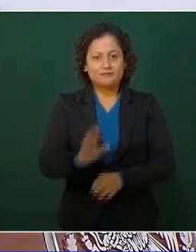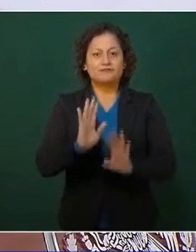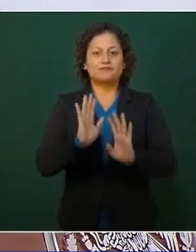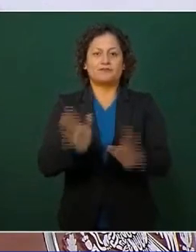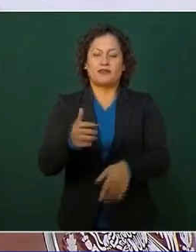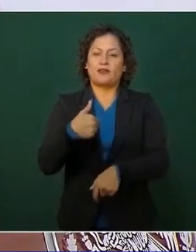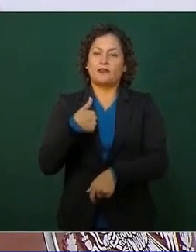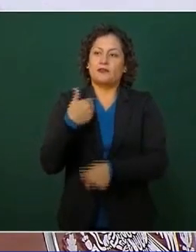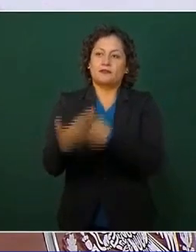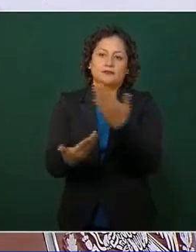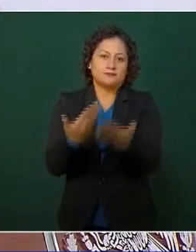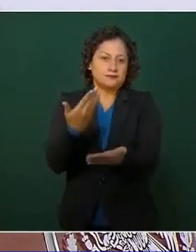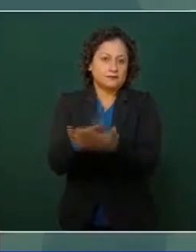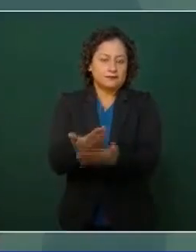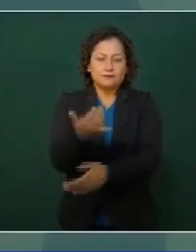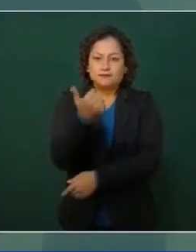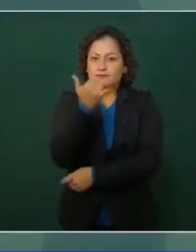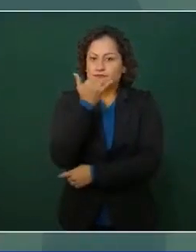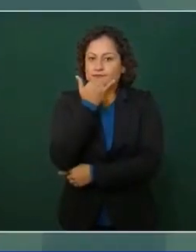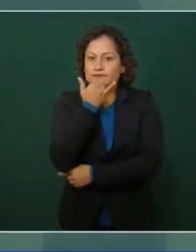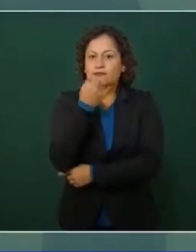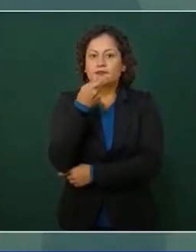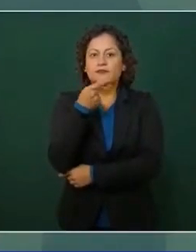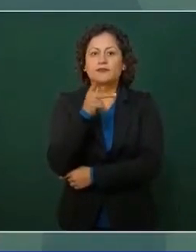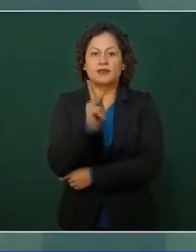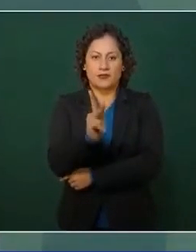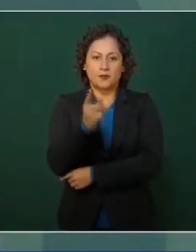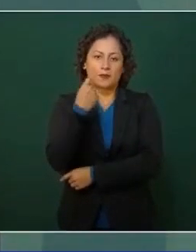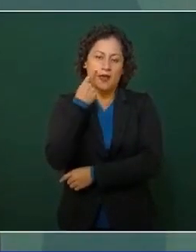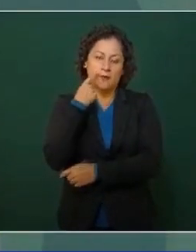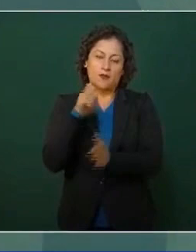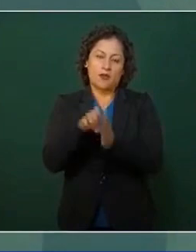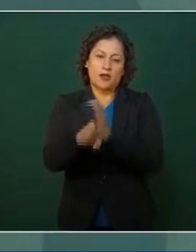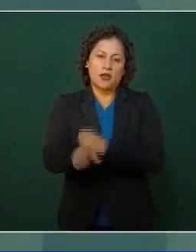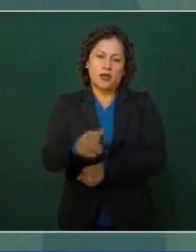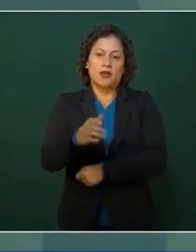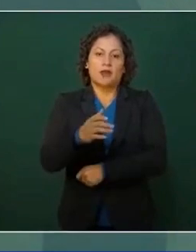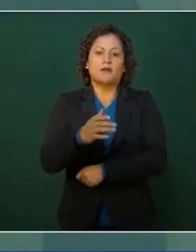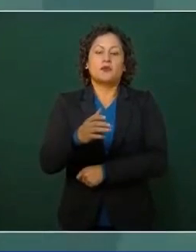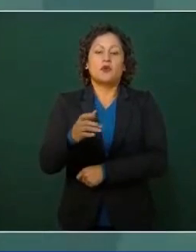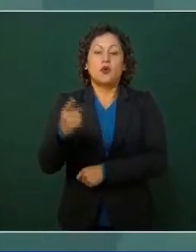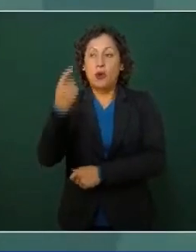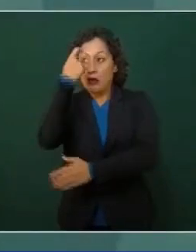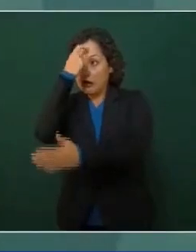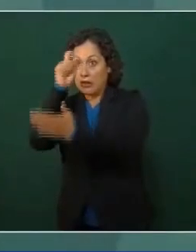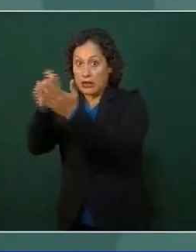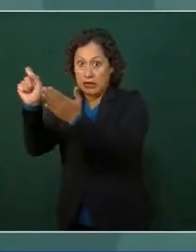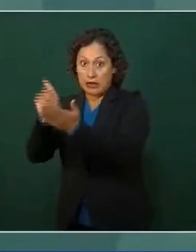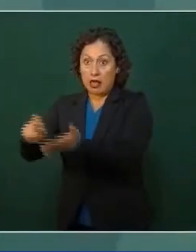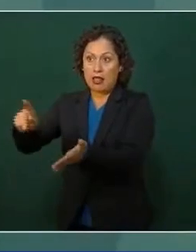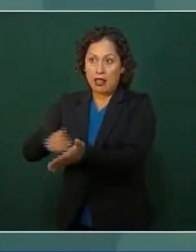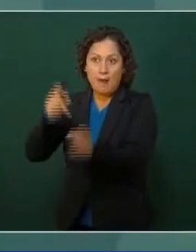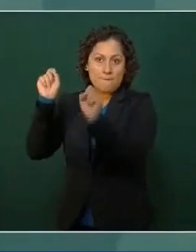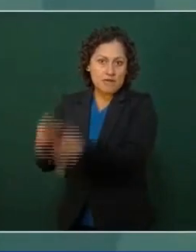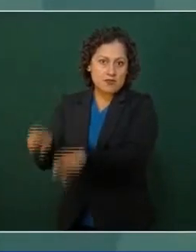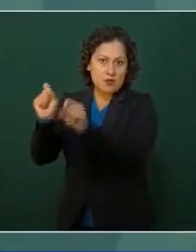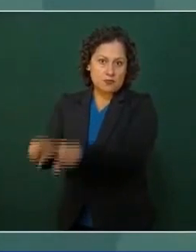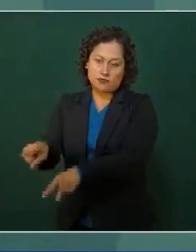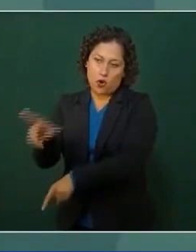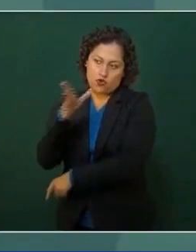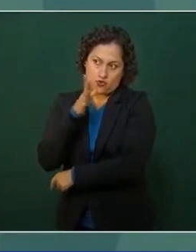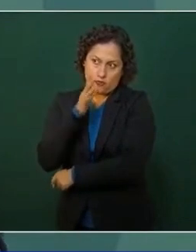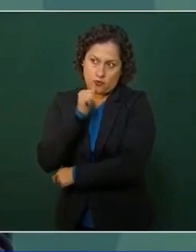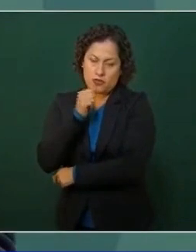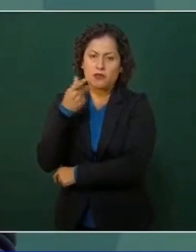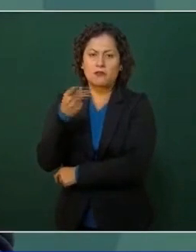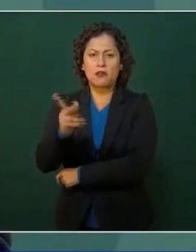ofrecido disculpas porque un escritor no puede repetirse, pero un dirigente sí, debe hacerlo, porque